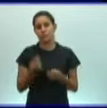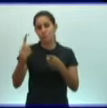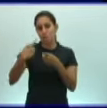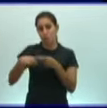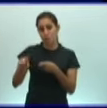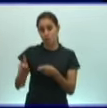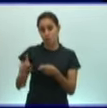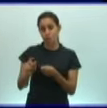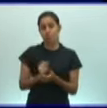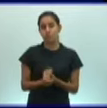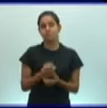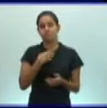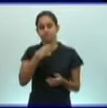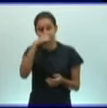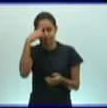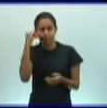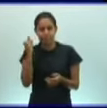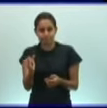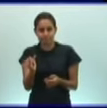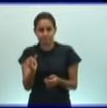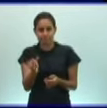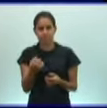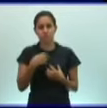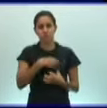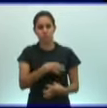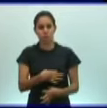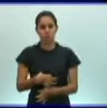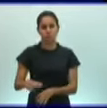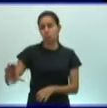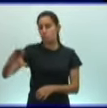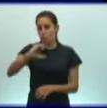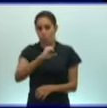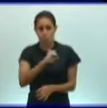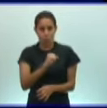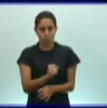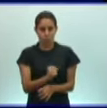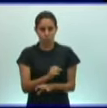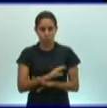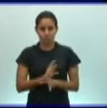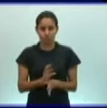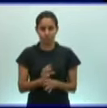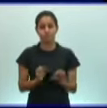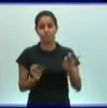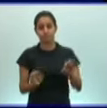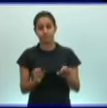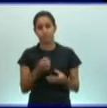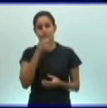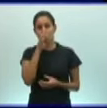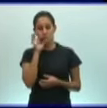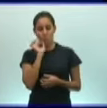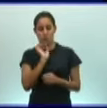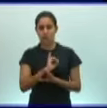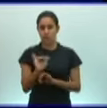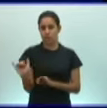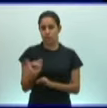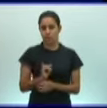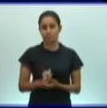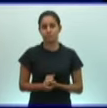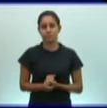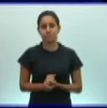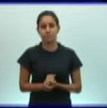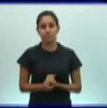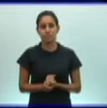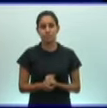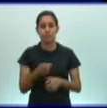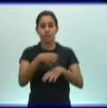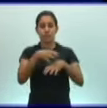caso de los nematermintos tienen un sistema digestivo completo. En el caso del sistema nervioso, los platermintos en forma de